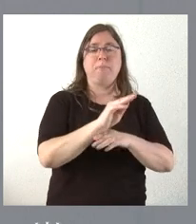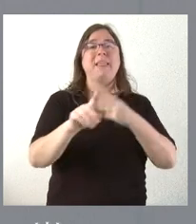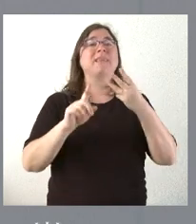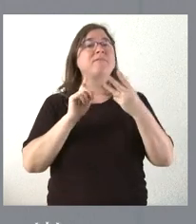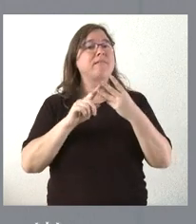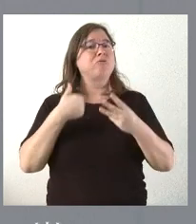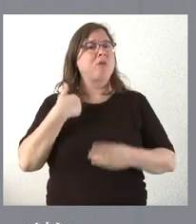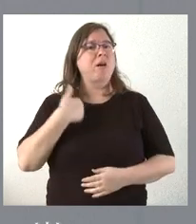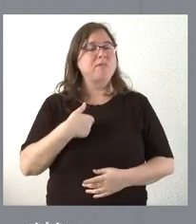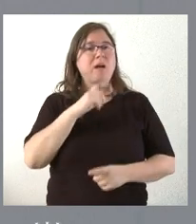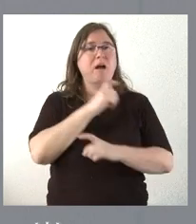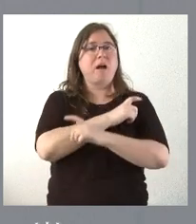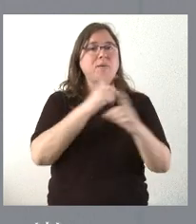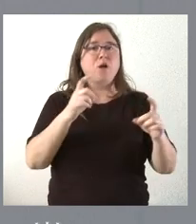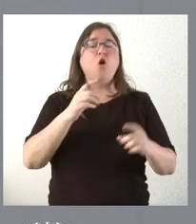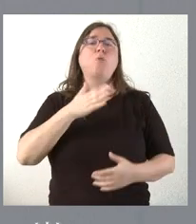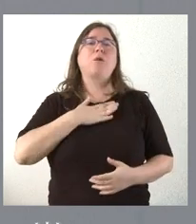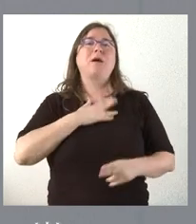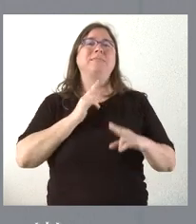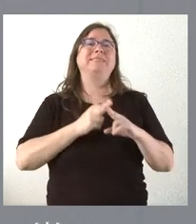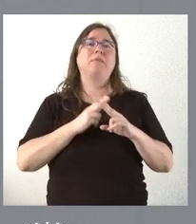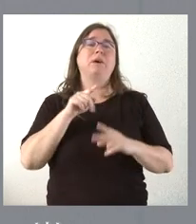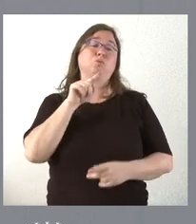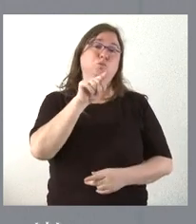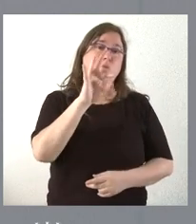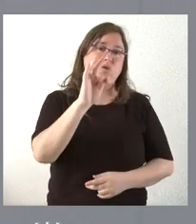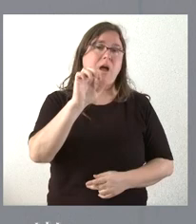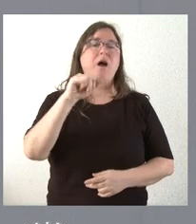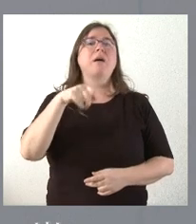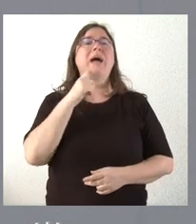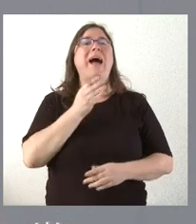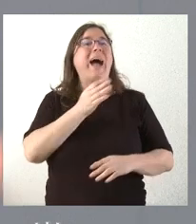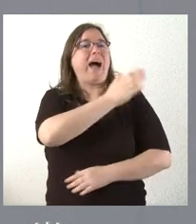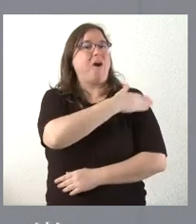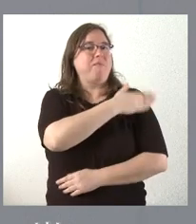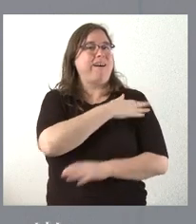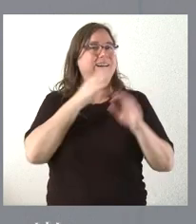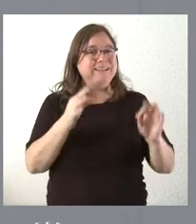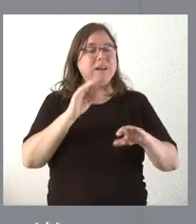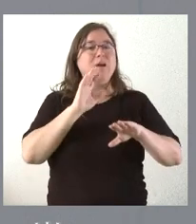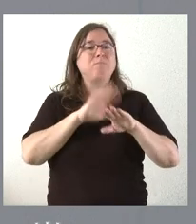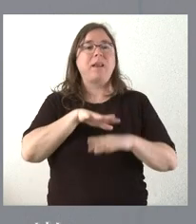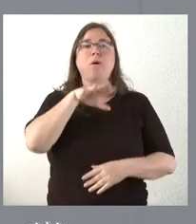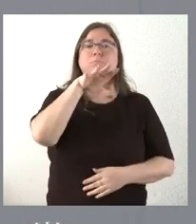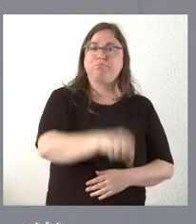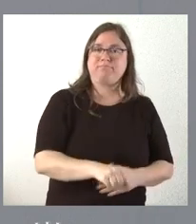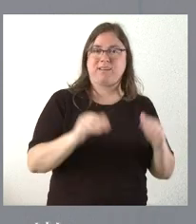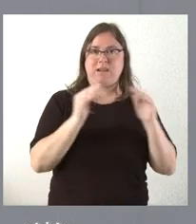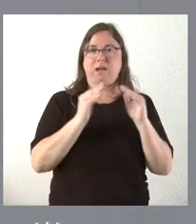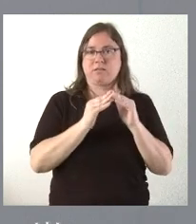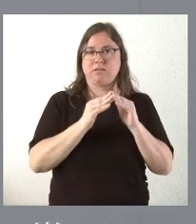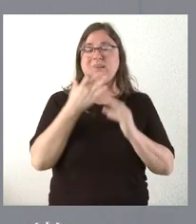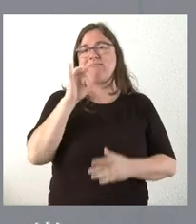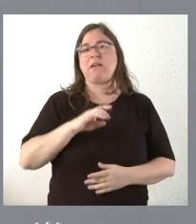se ha anunciado dentro del programa tuya un conjunto de avales específicos, ya no para el alquiler, sino para la adquisición de viviendas por parte